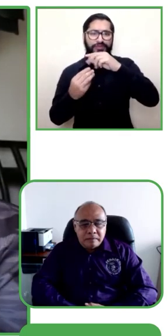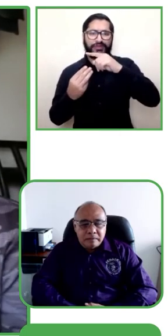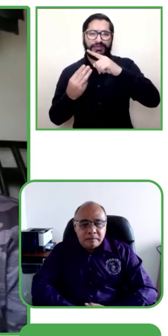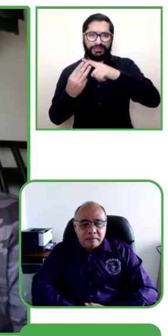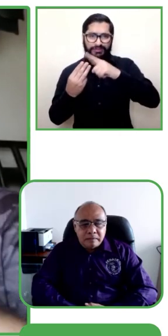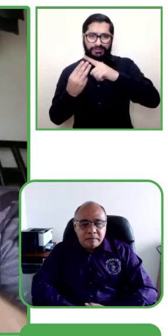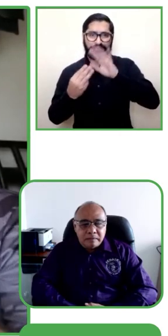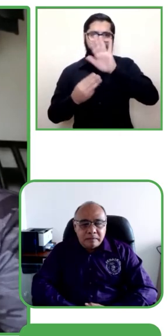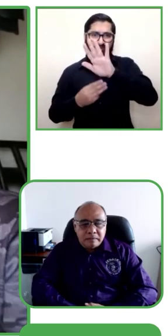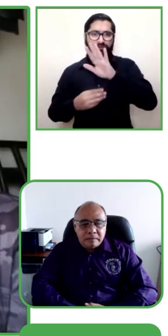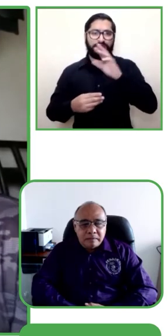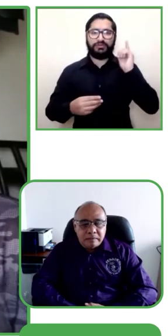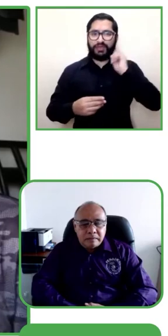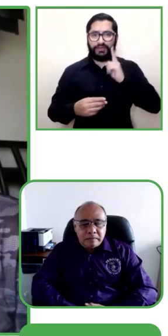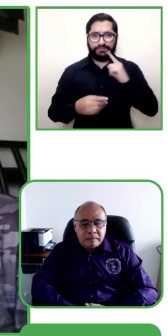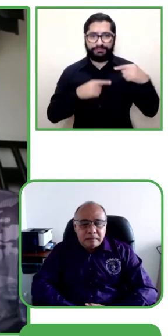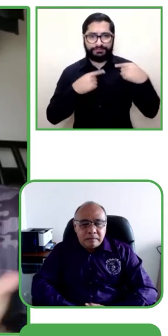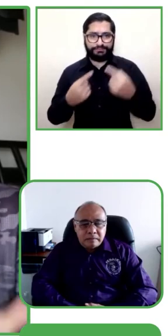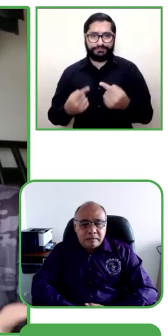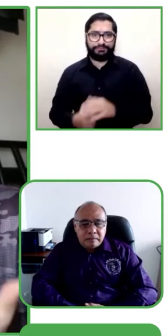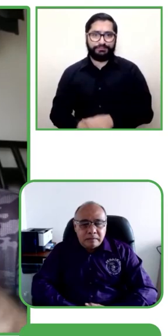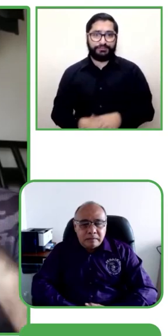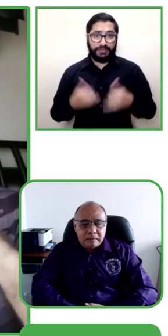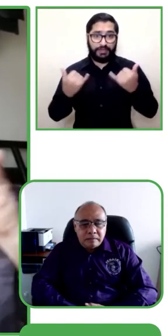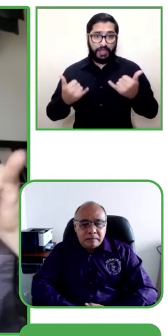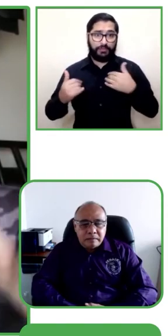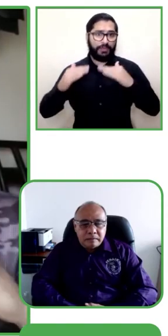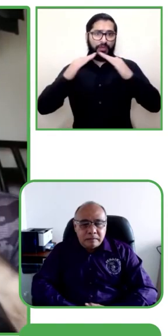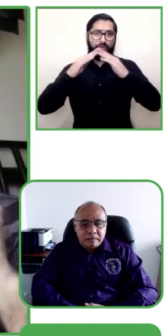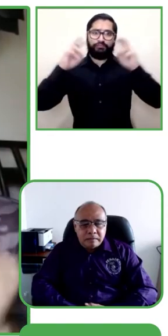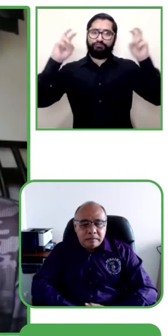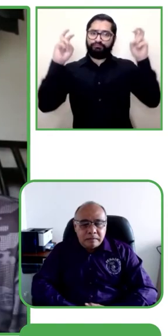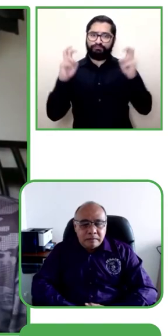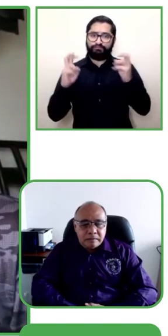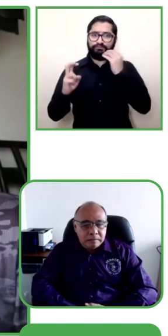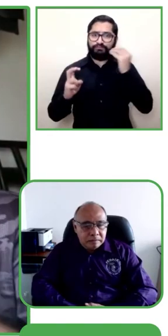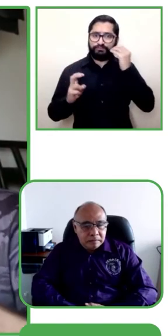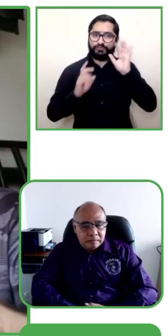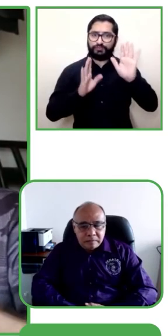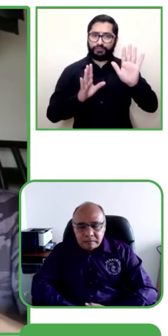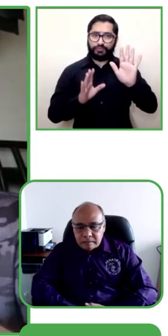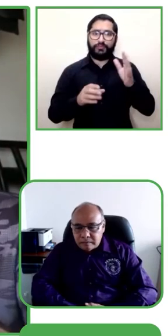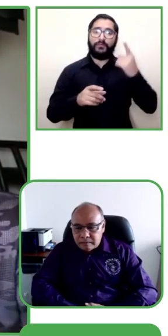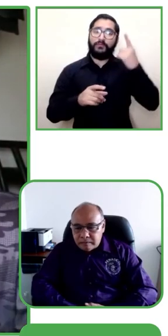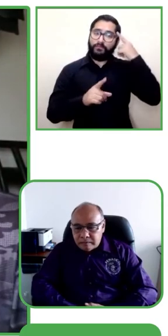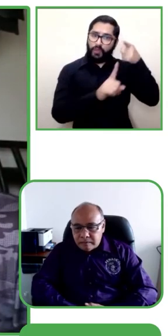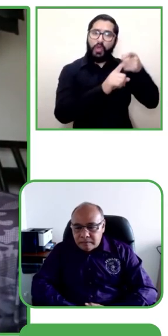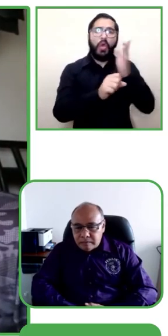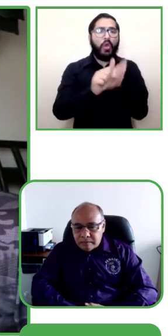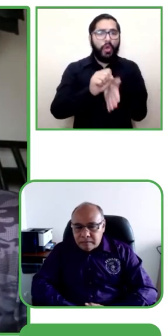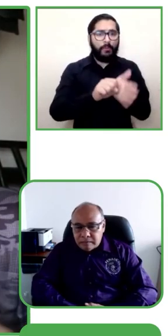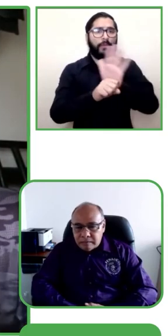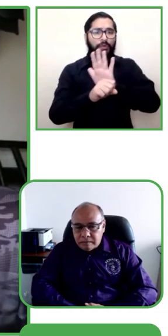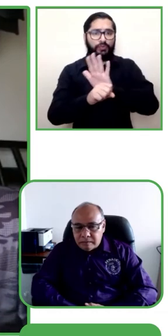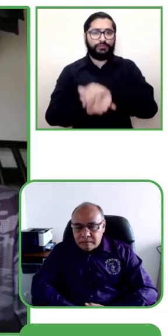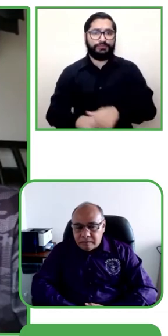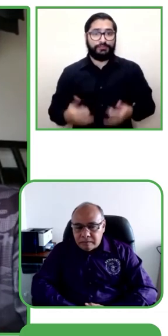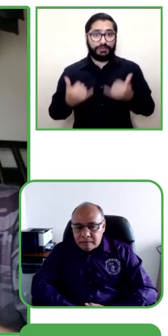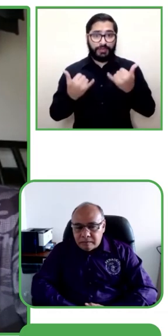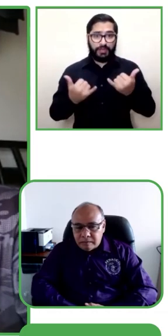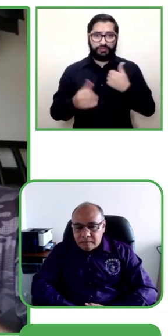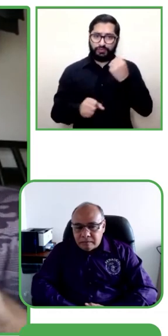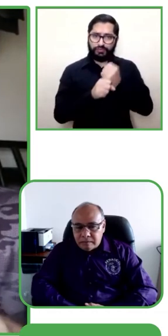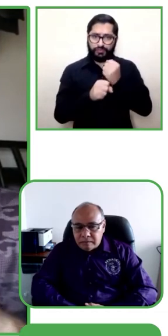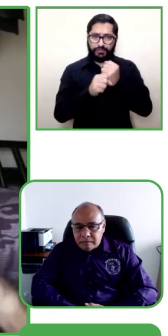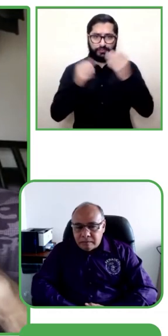hace 13 años. A raíz de lo que está pasando por el COVID-19, mi jefe nos informó que